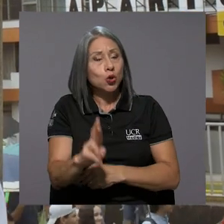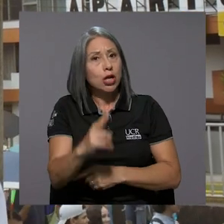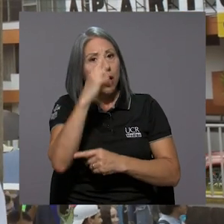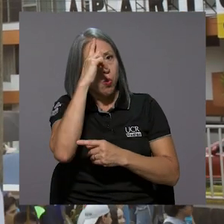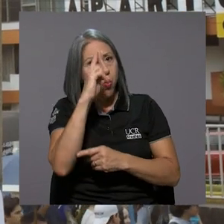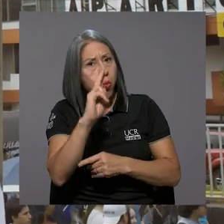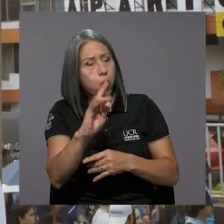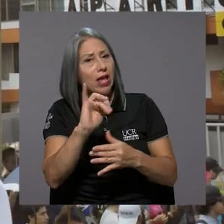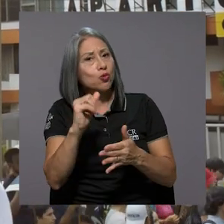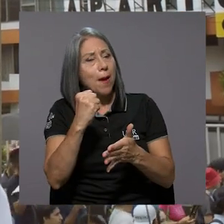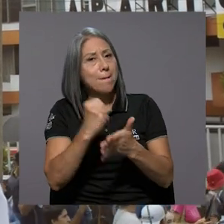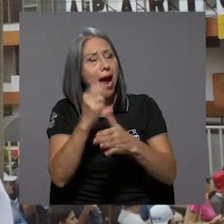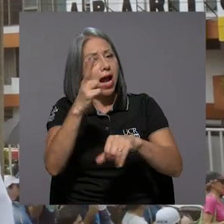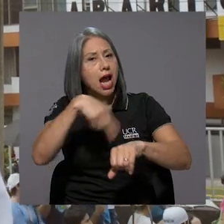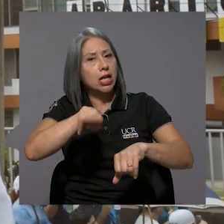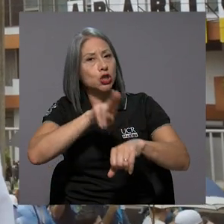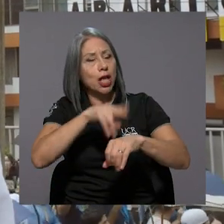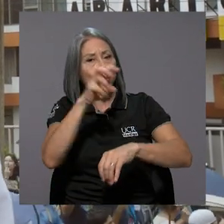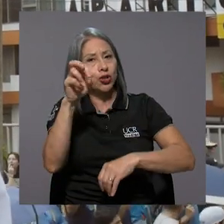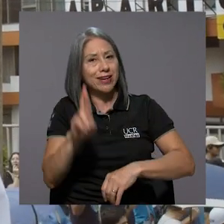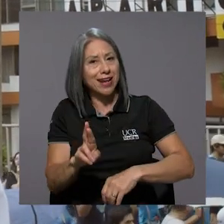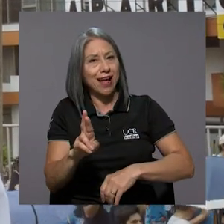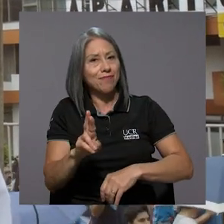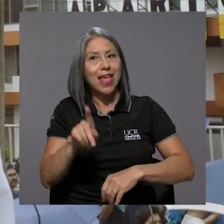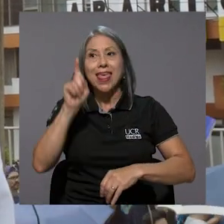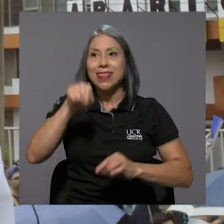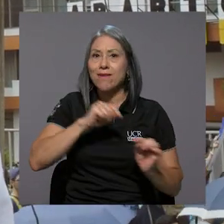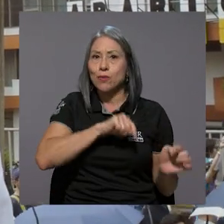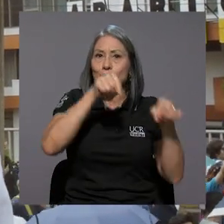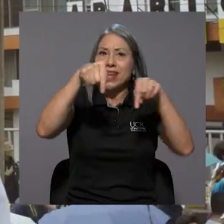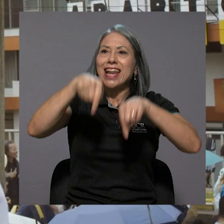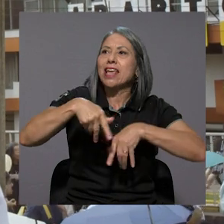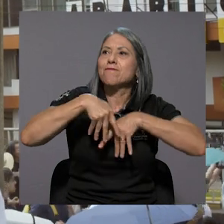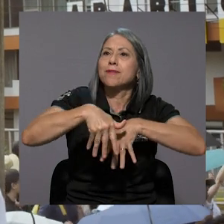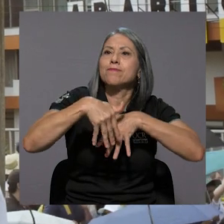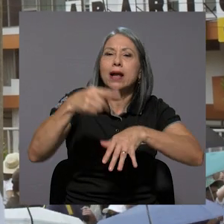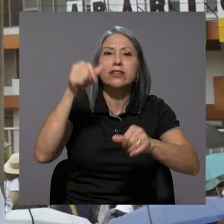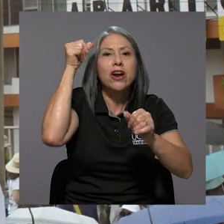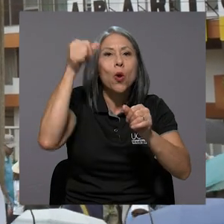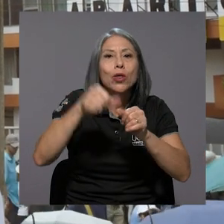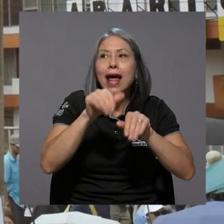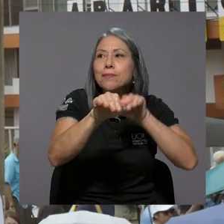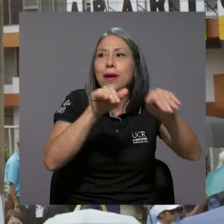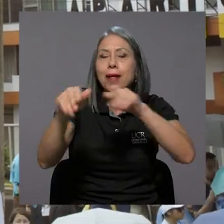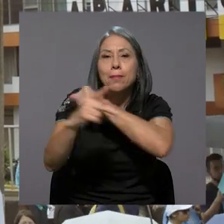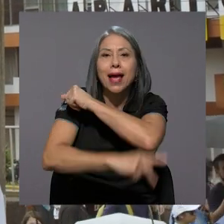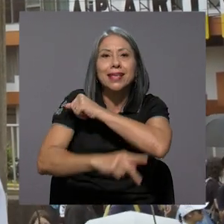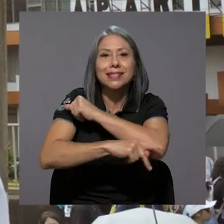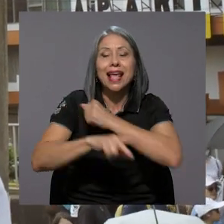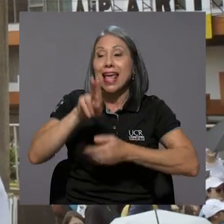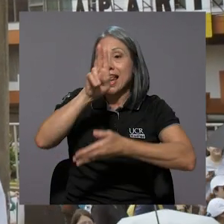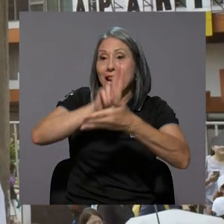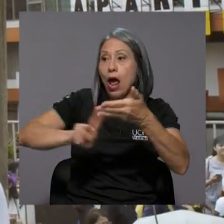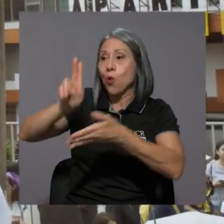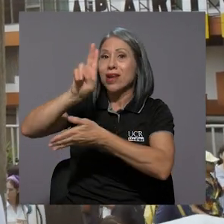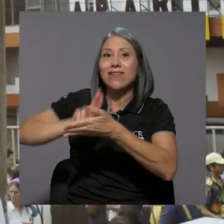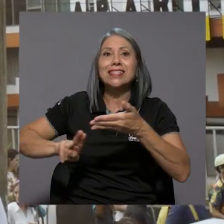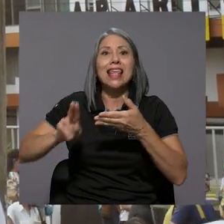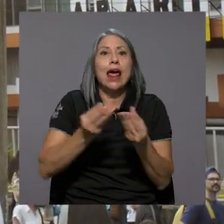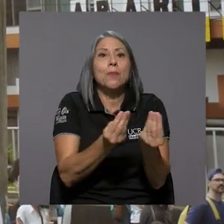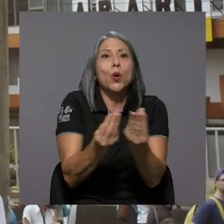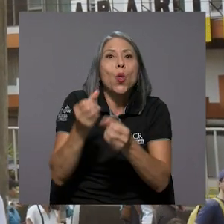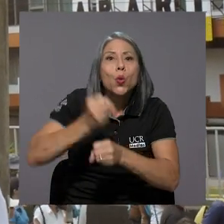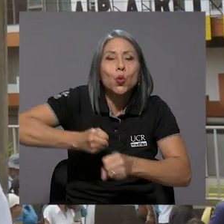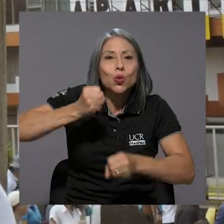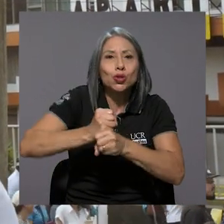que honra a Costa Rica, que es una marca nacional de Costa Rica y hay que estar aquí para recordárselo al país, que la universidad produce,